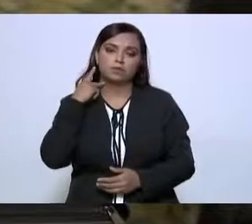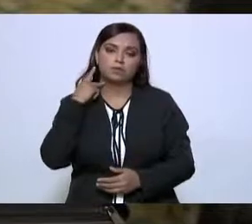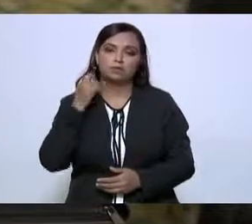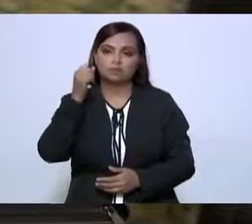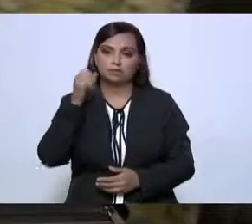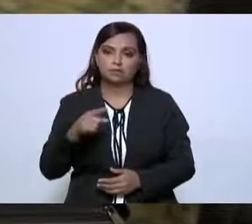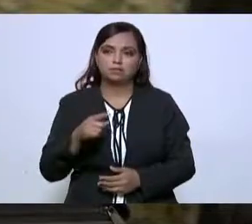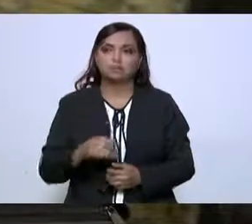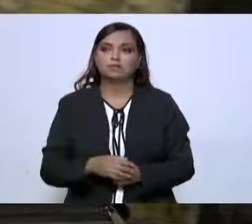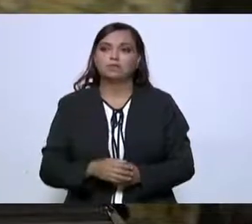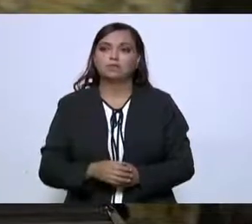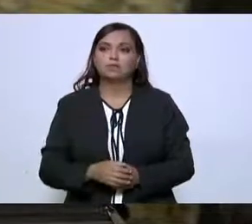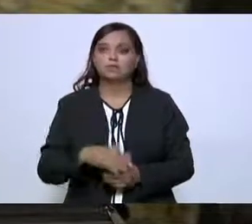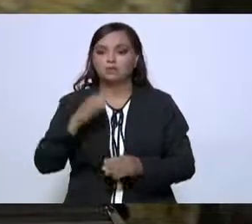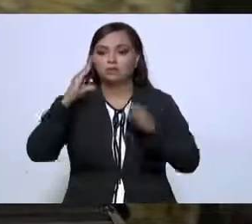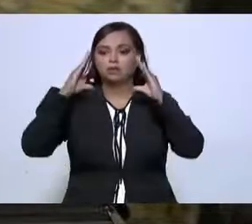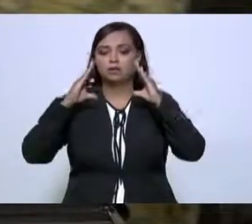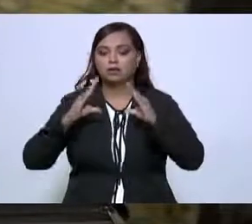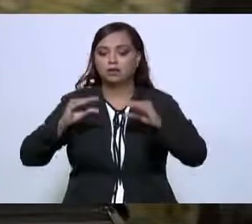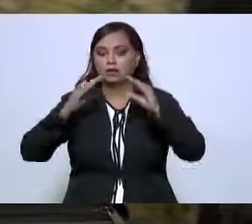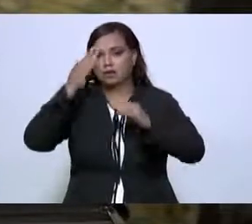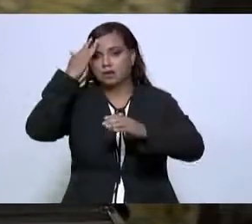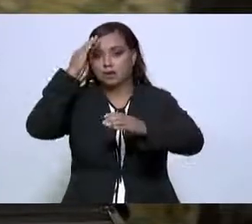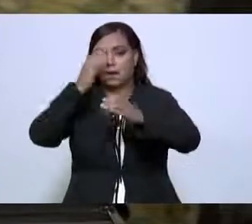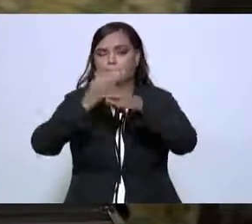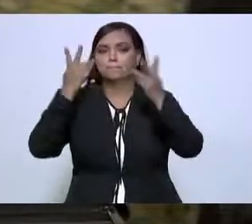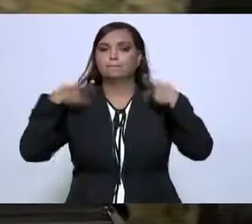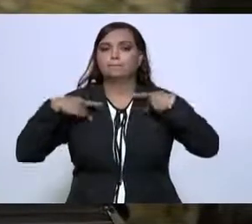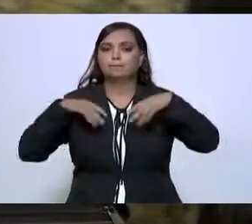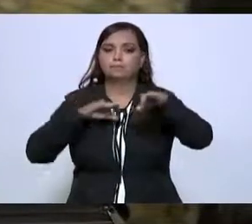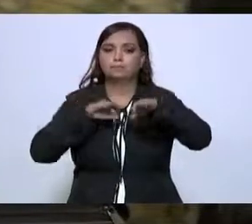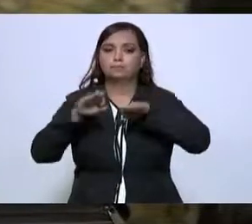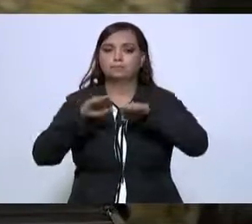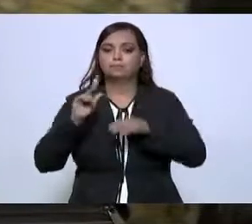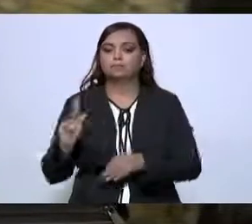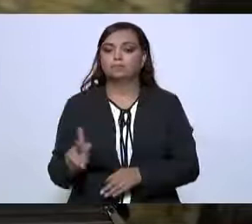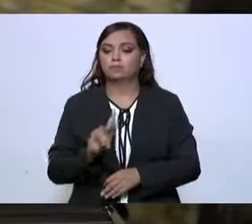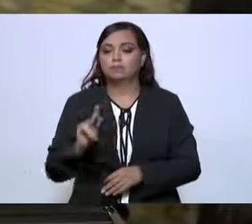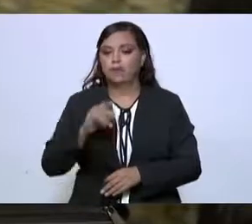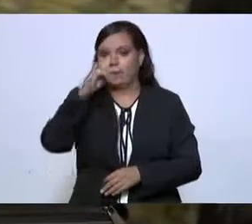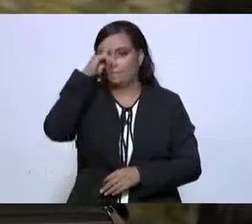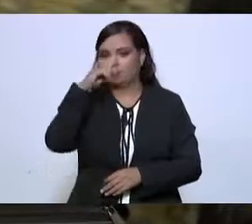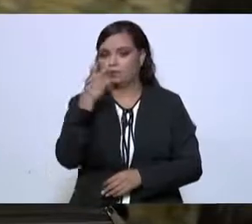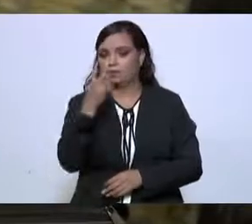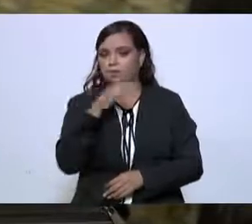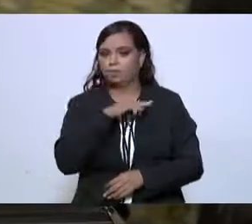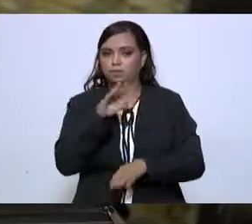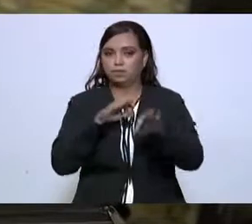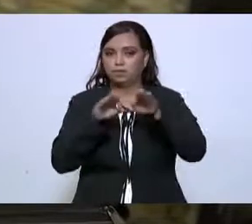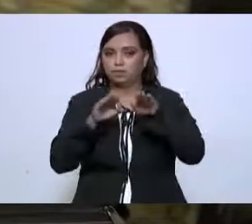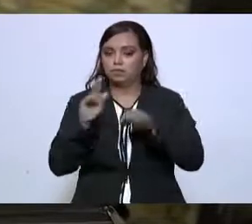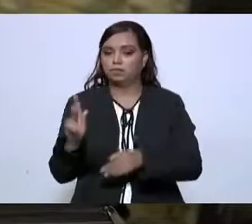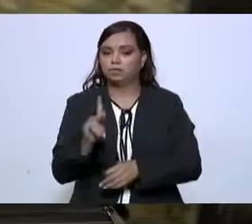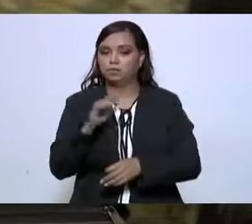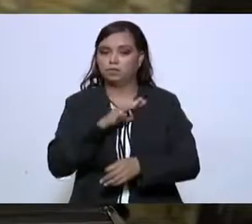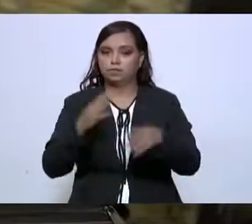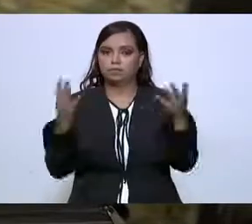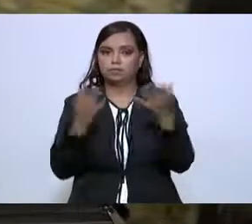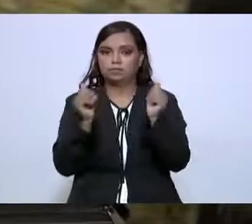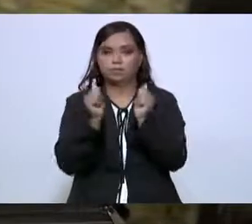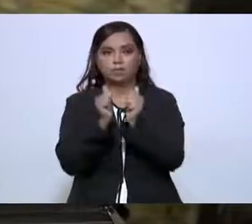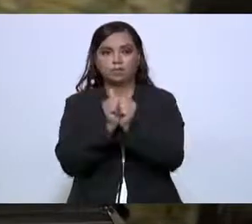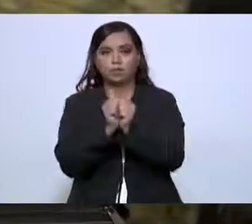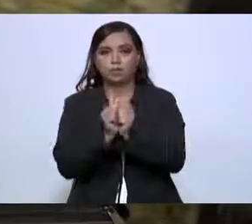política de capacitación de los servidores públicos para que el ejercicio de lo público se haga con